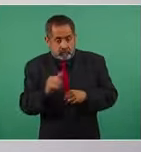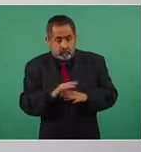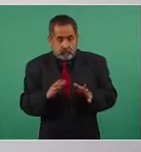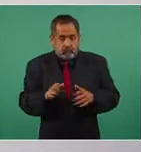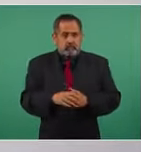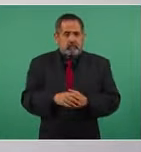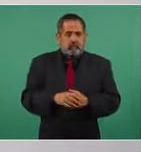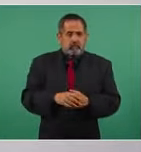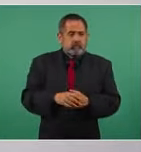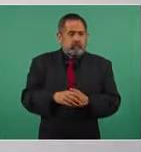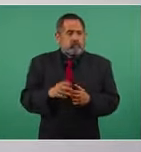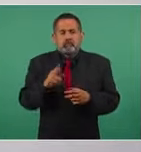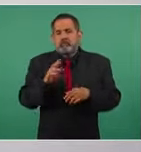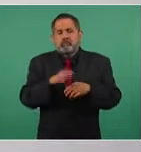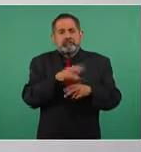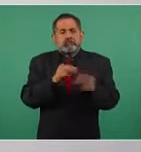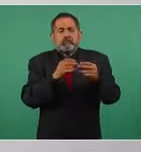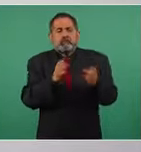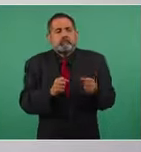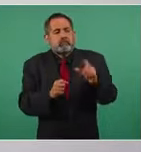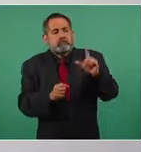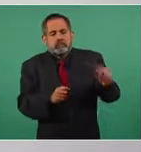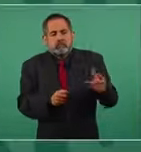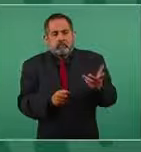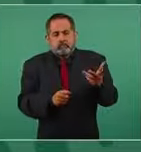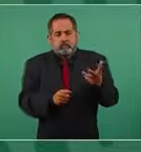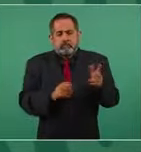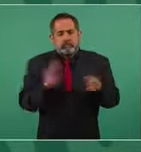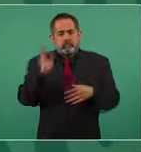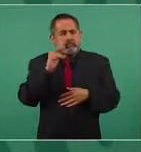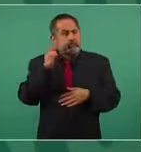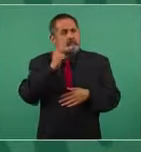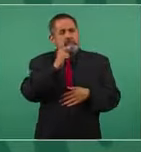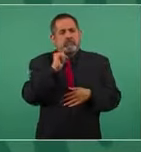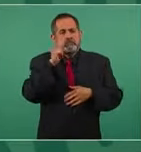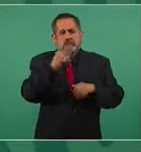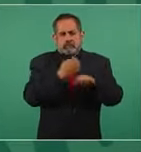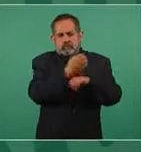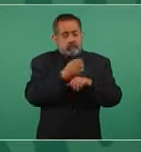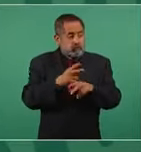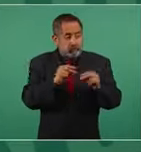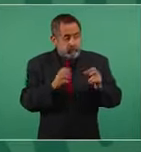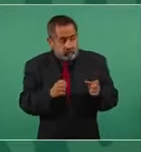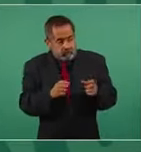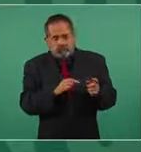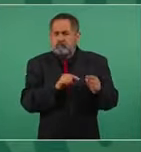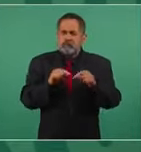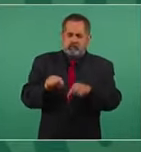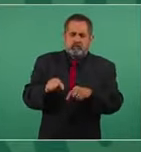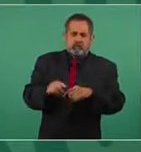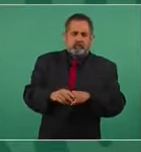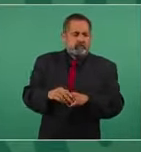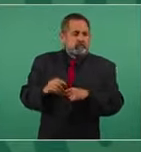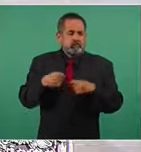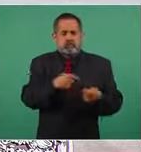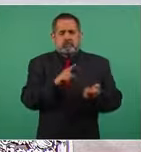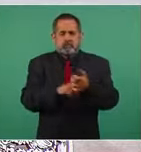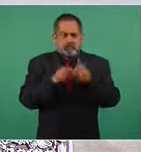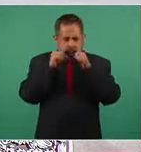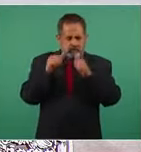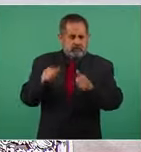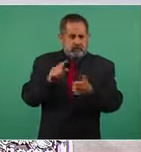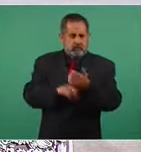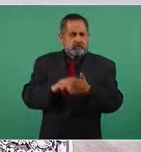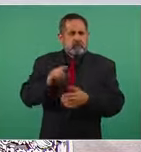porque no esté, ustedes visiten algún estado, va a atender los